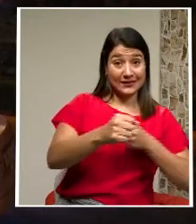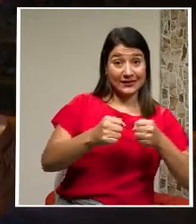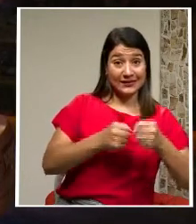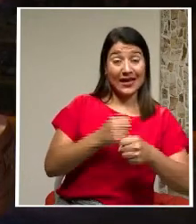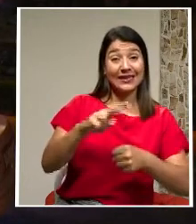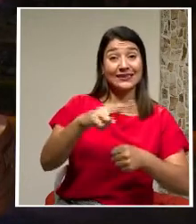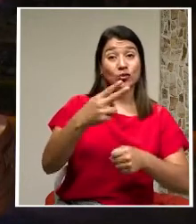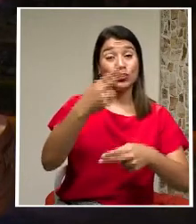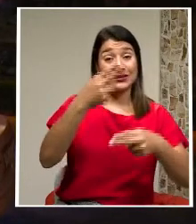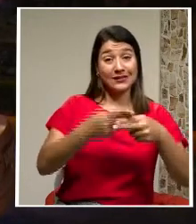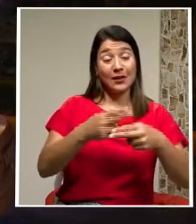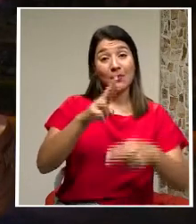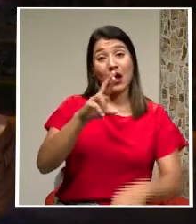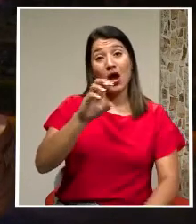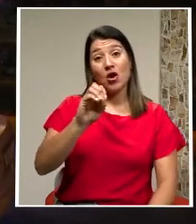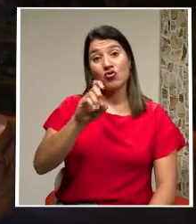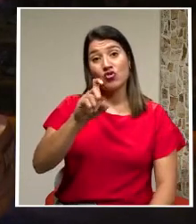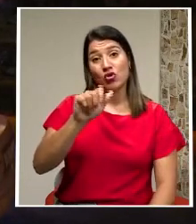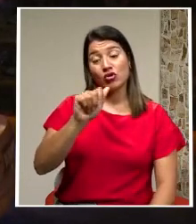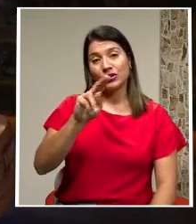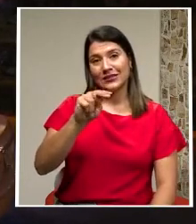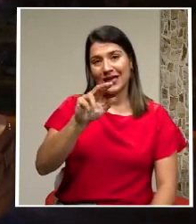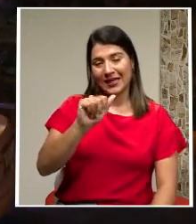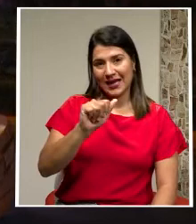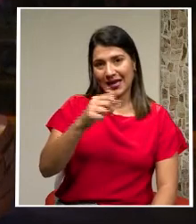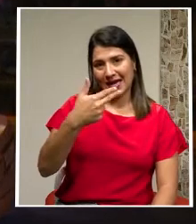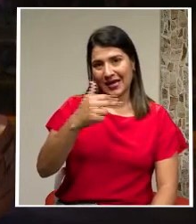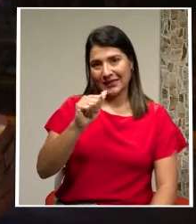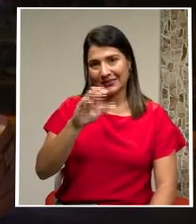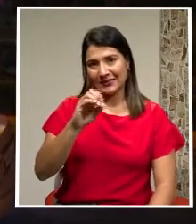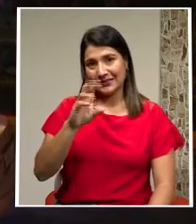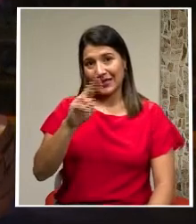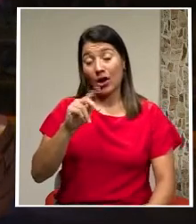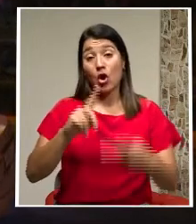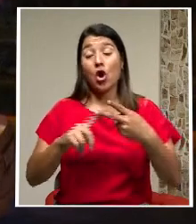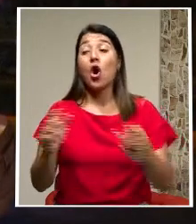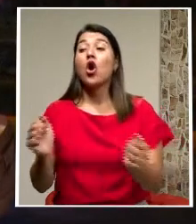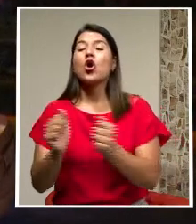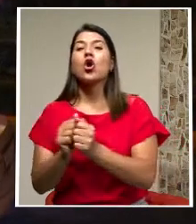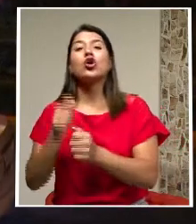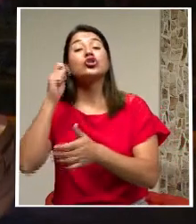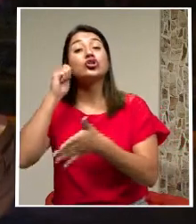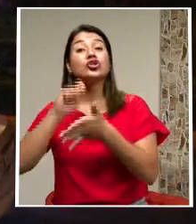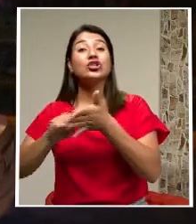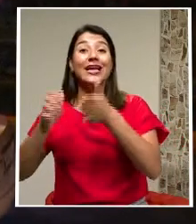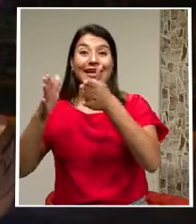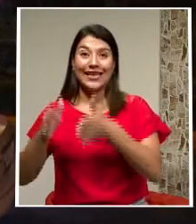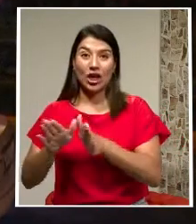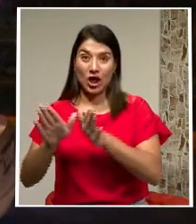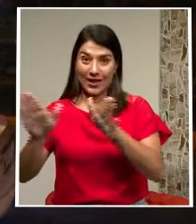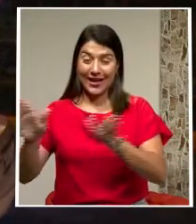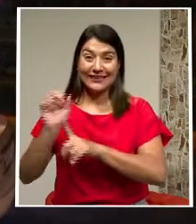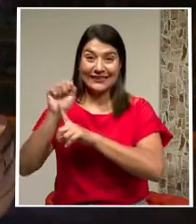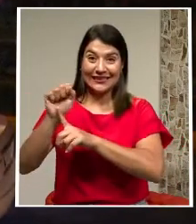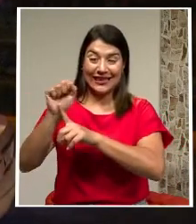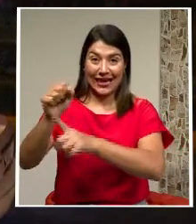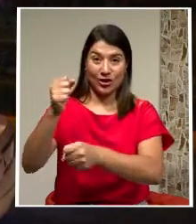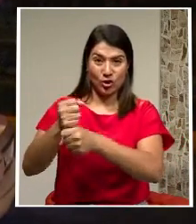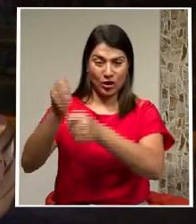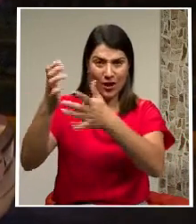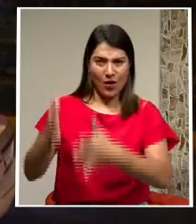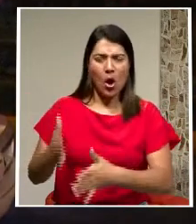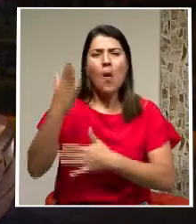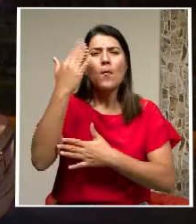Chacón, con el Secretario General del Sindicato de Trabajadores Judiciales. Es una pugna que se ha dado debido a unas